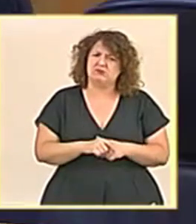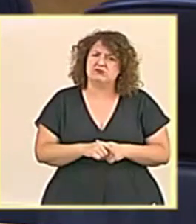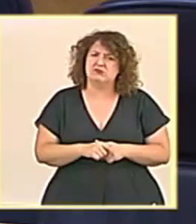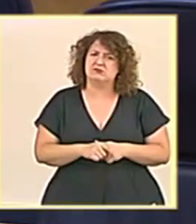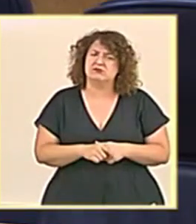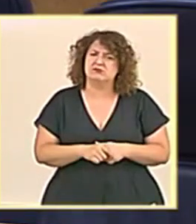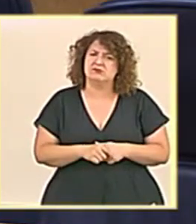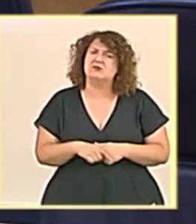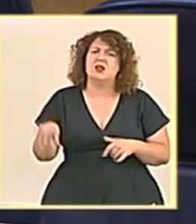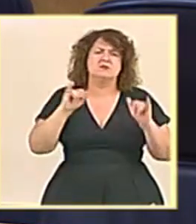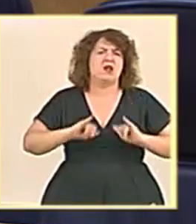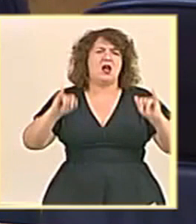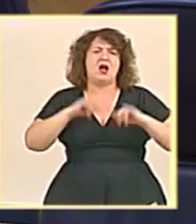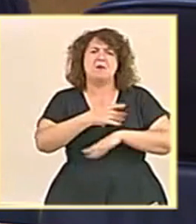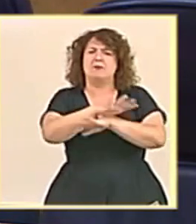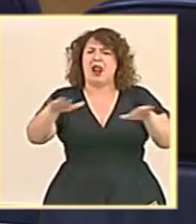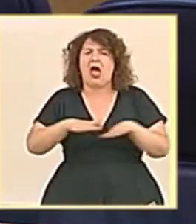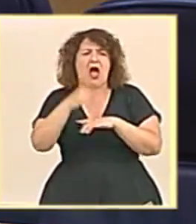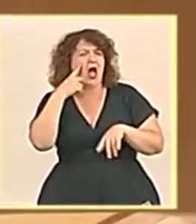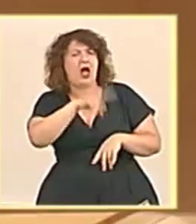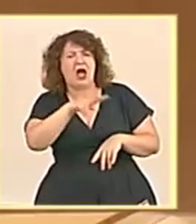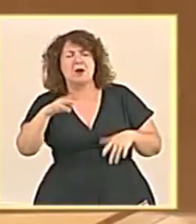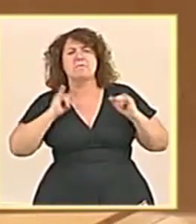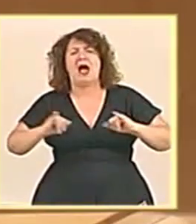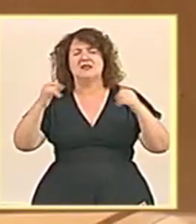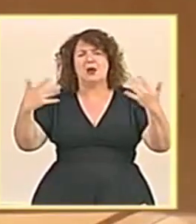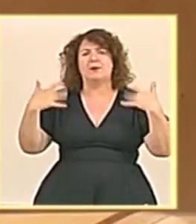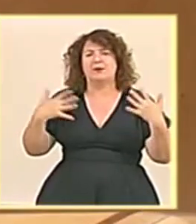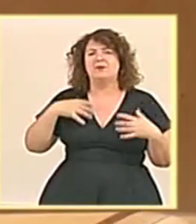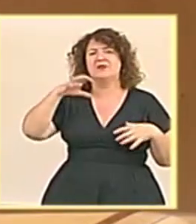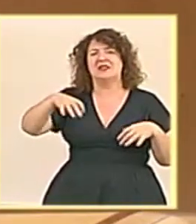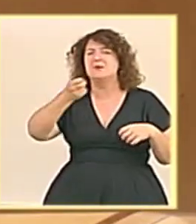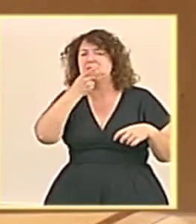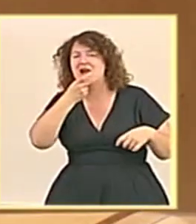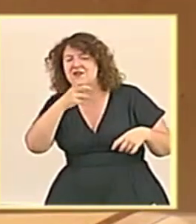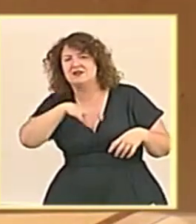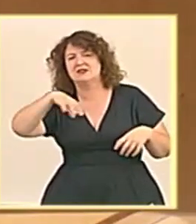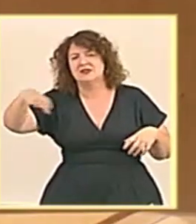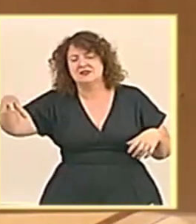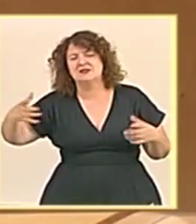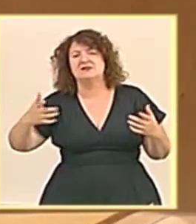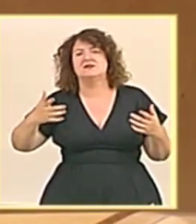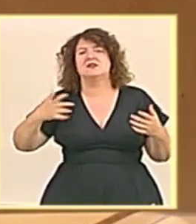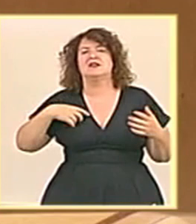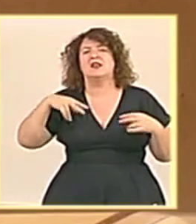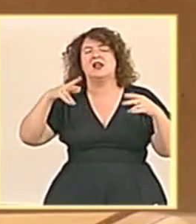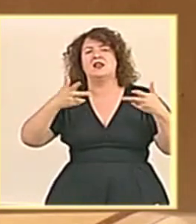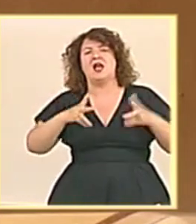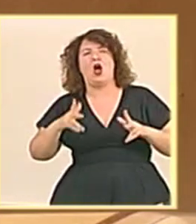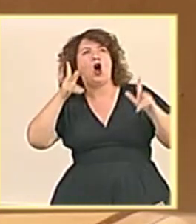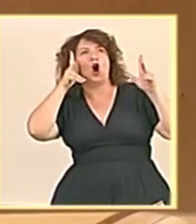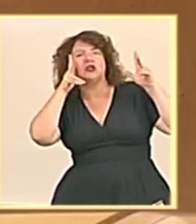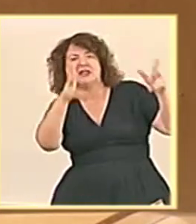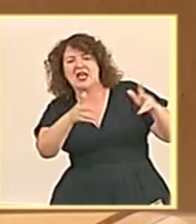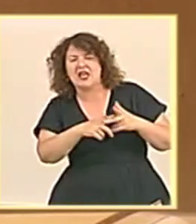Y vamos a recorrer las playas, el paseo marítimo, acompañados de los chiringuitos, de los que tienen las hamacas, de los que tienen